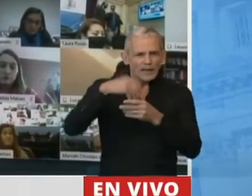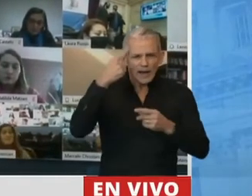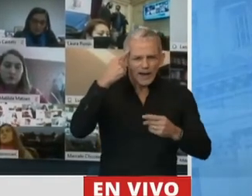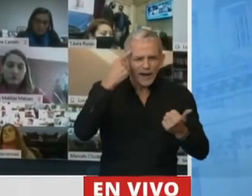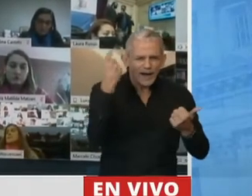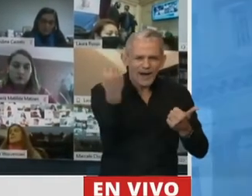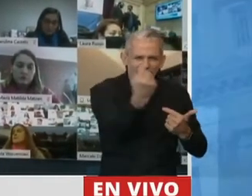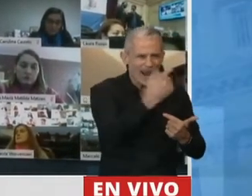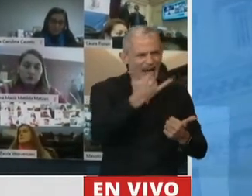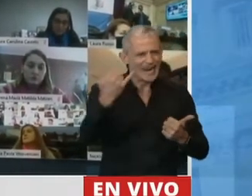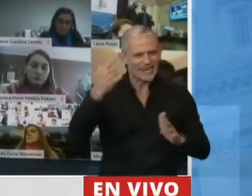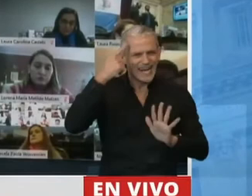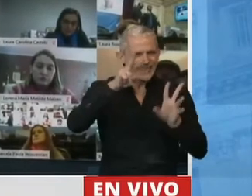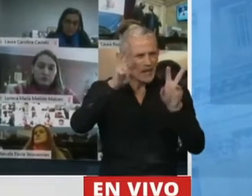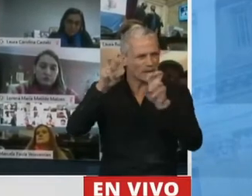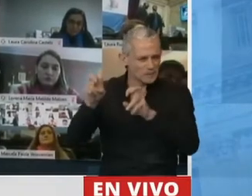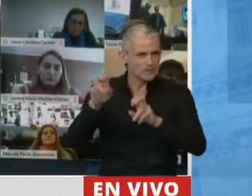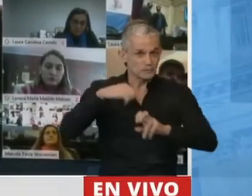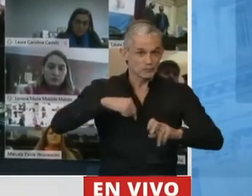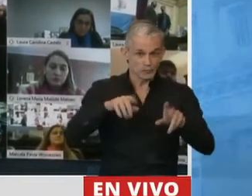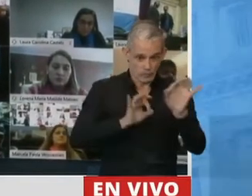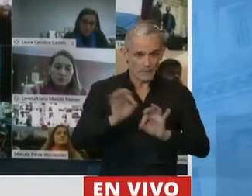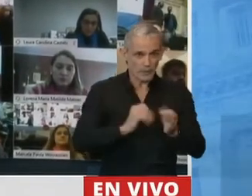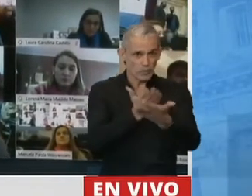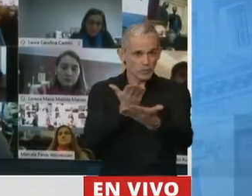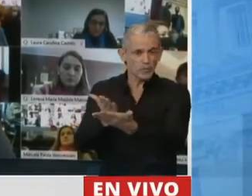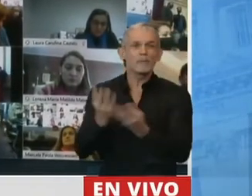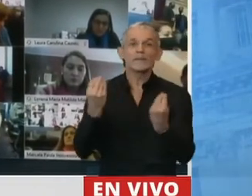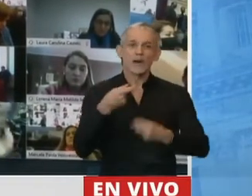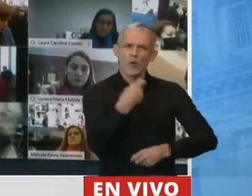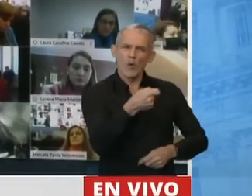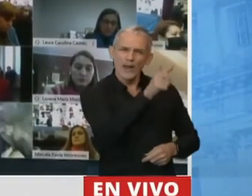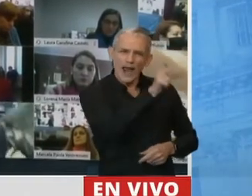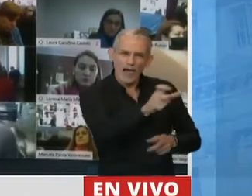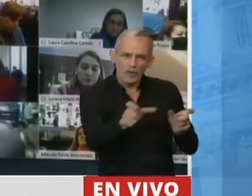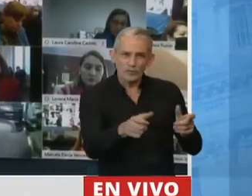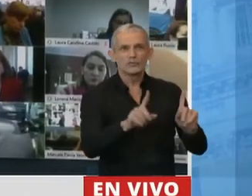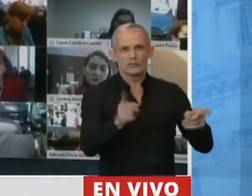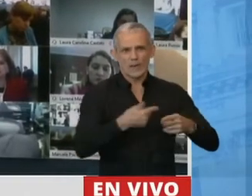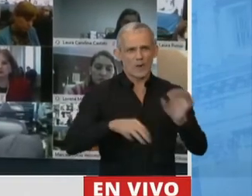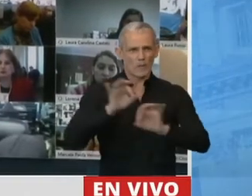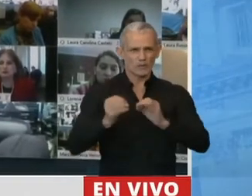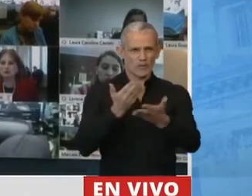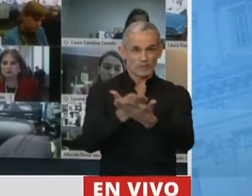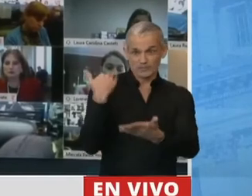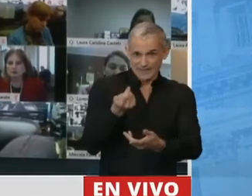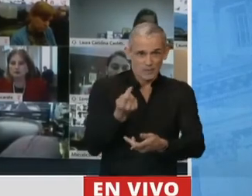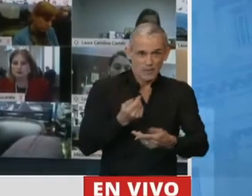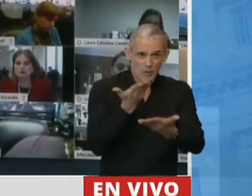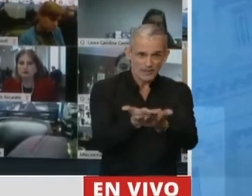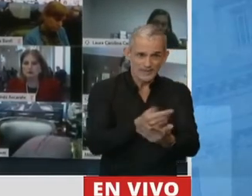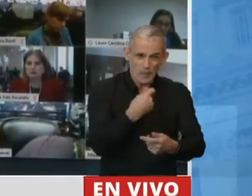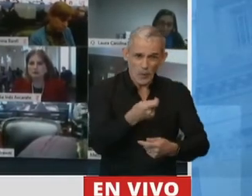nosotros, necesitamos y hemos propuesto para los jubilados en un proyecto presentado hace muy poco,